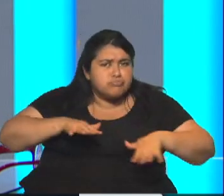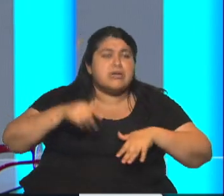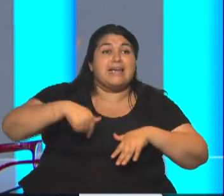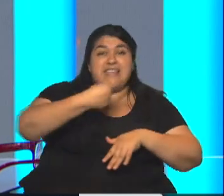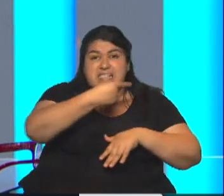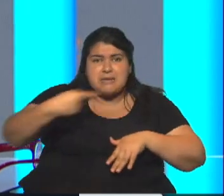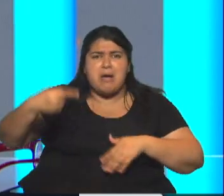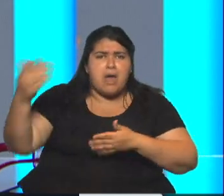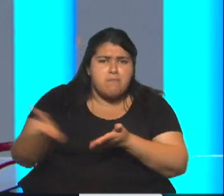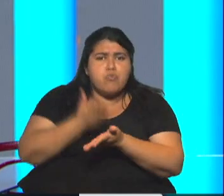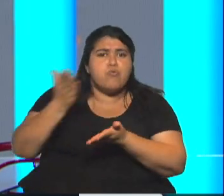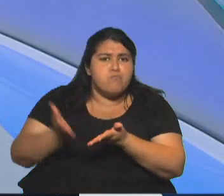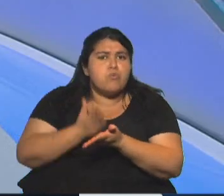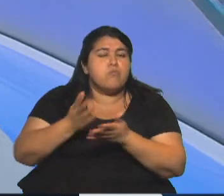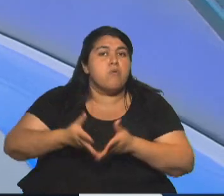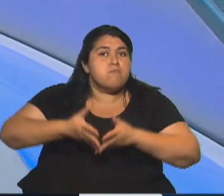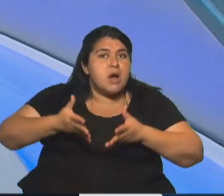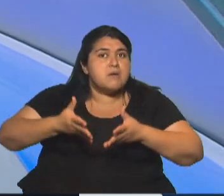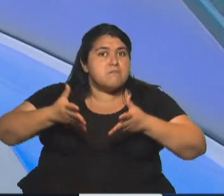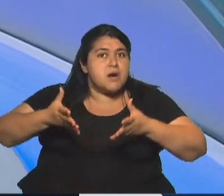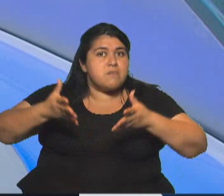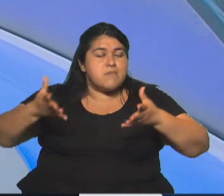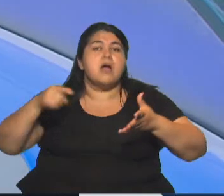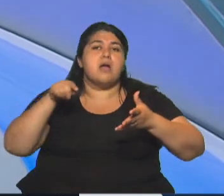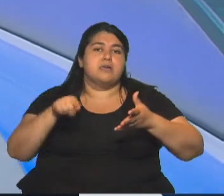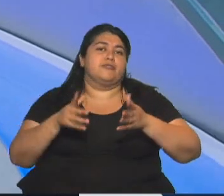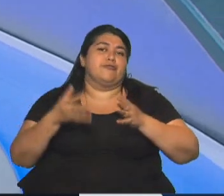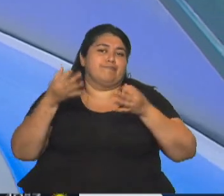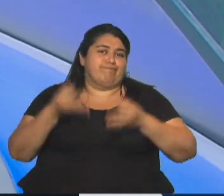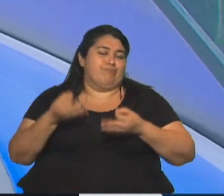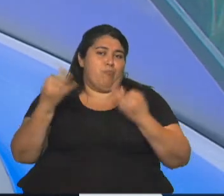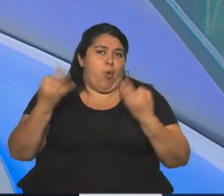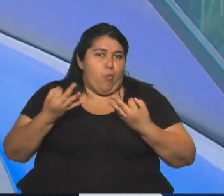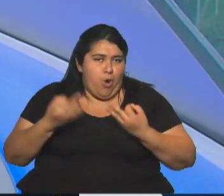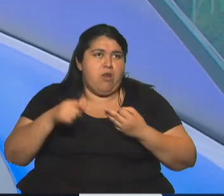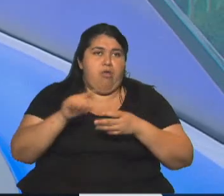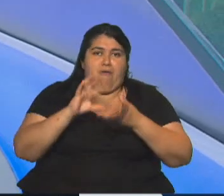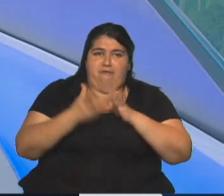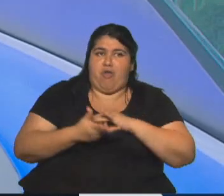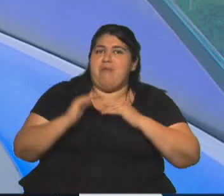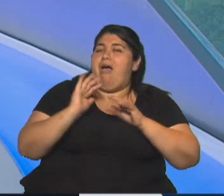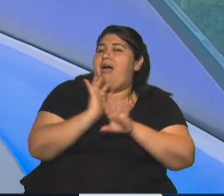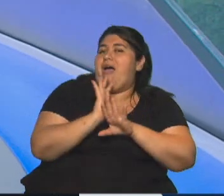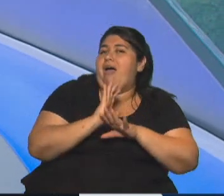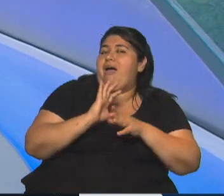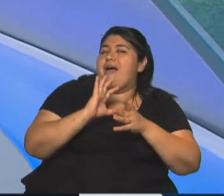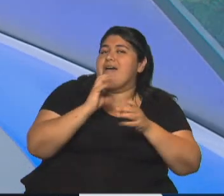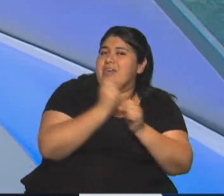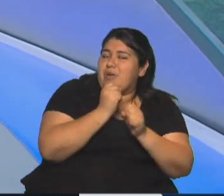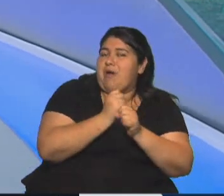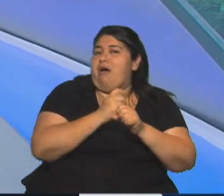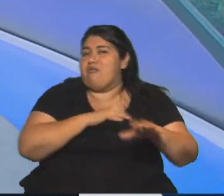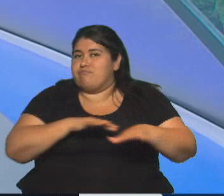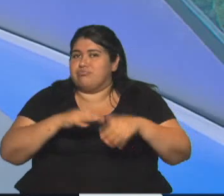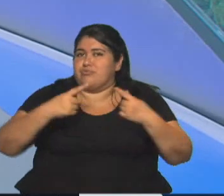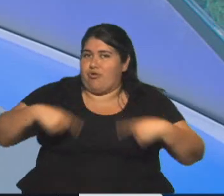o del día? ¿Cuánto de esto está utilizando? Para mí es un indicador muy bueno porque te marca el nivel de trabajo respecto a las posibilidades que tiene